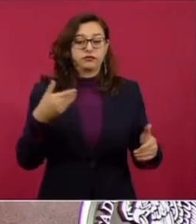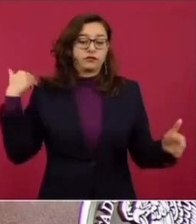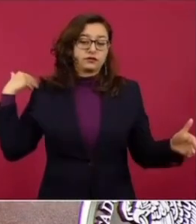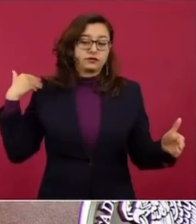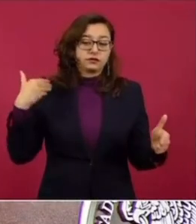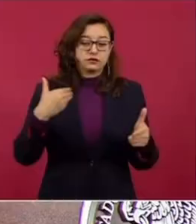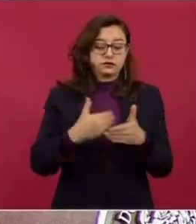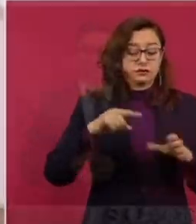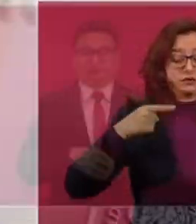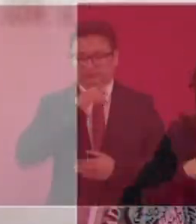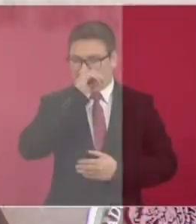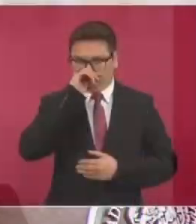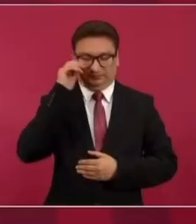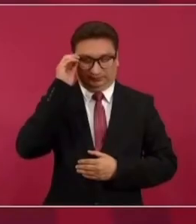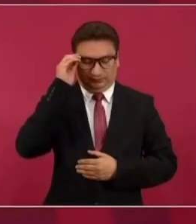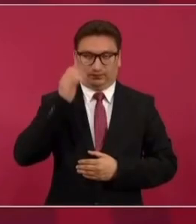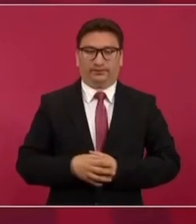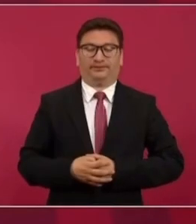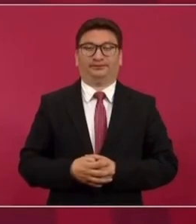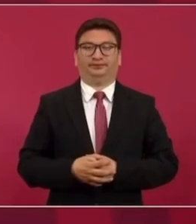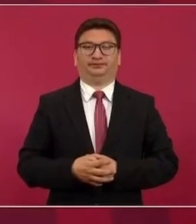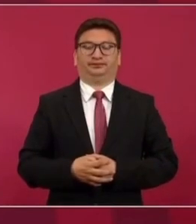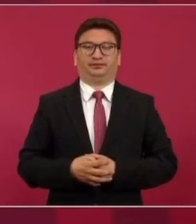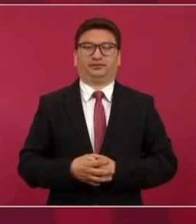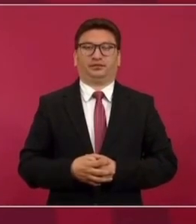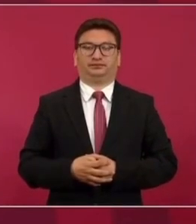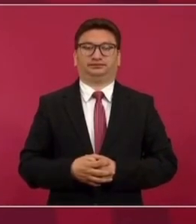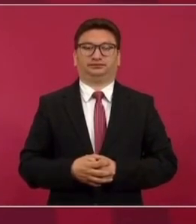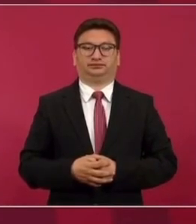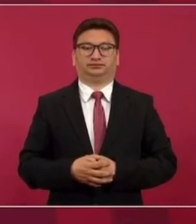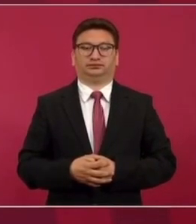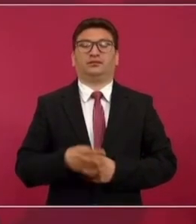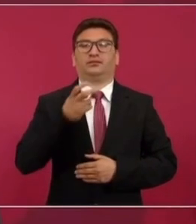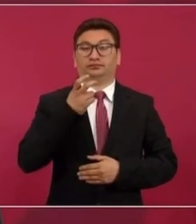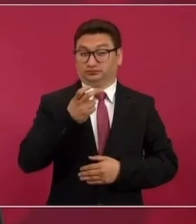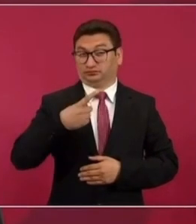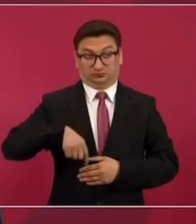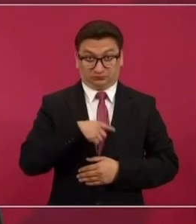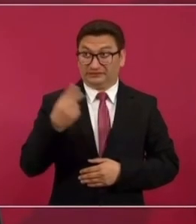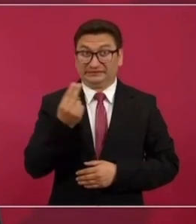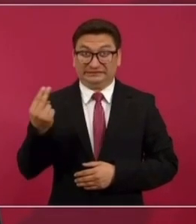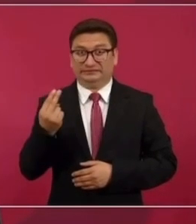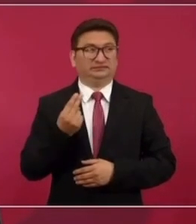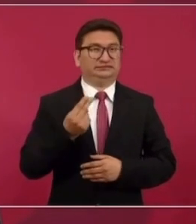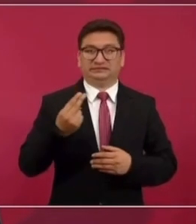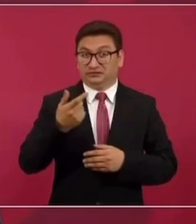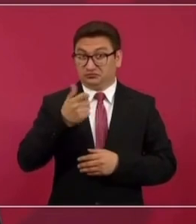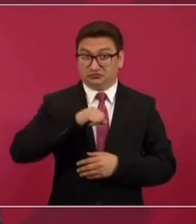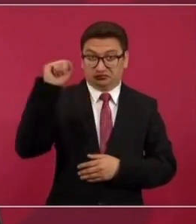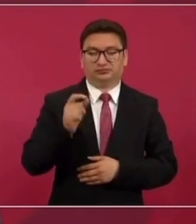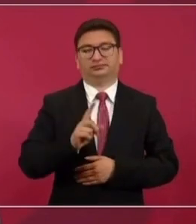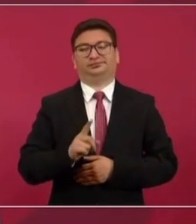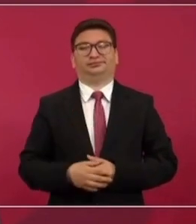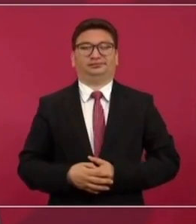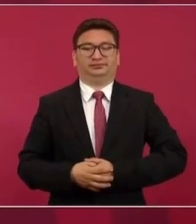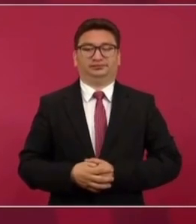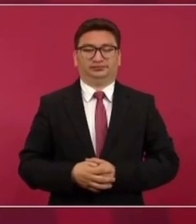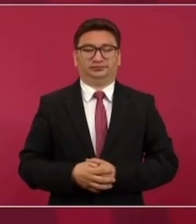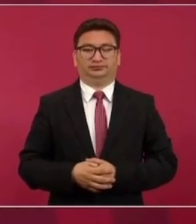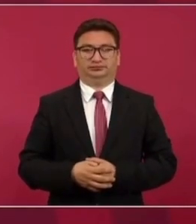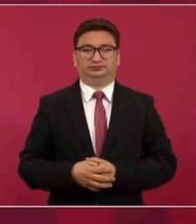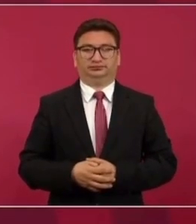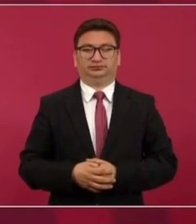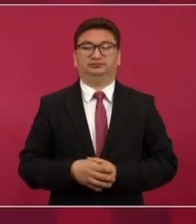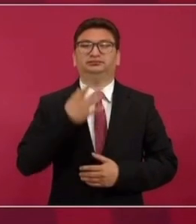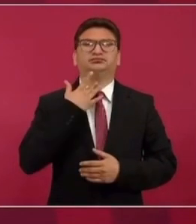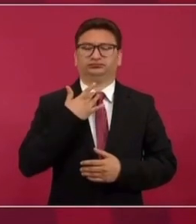en la extracción de petróleo. No tenemos necesidad de aumentar los precios de las